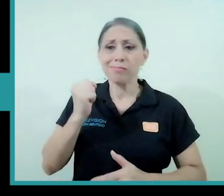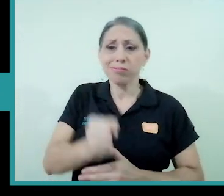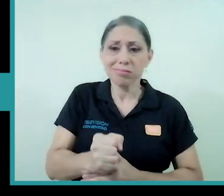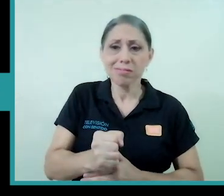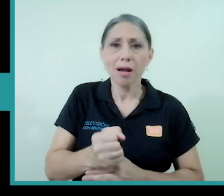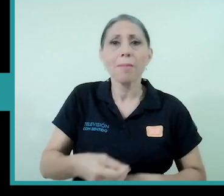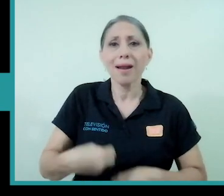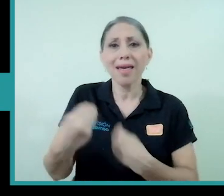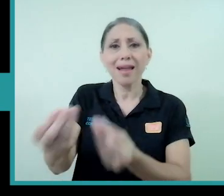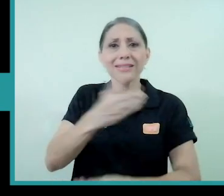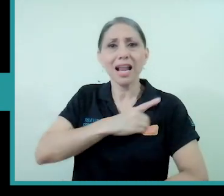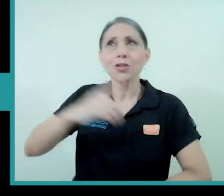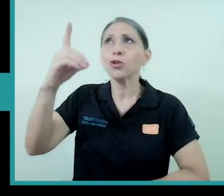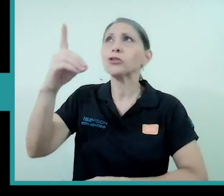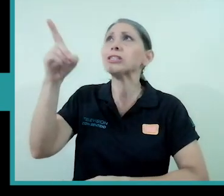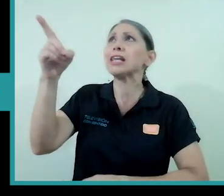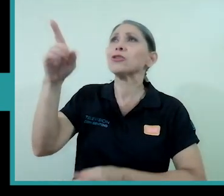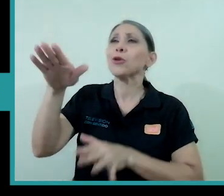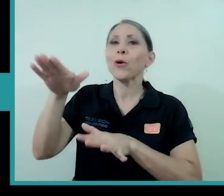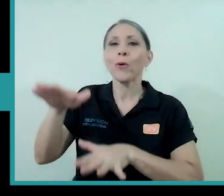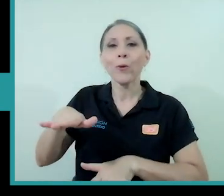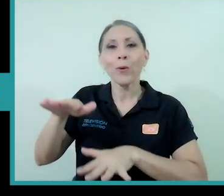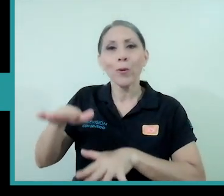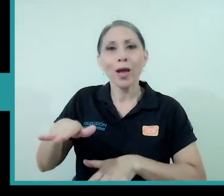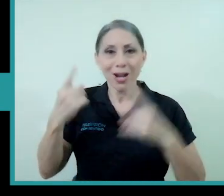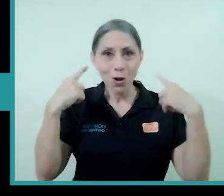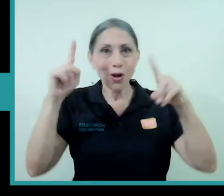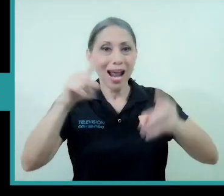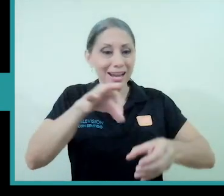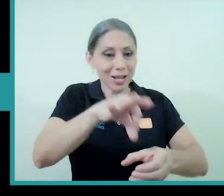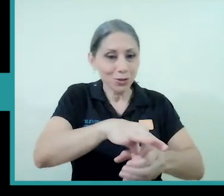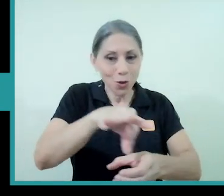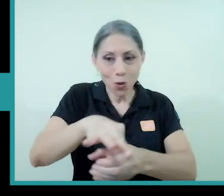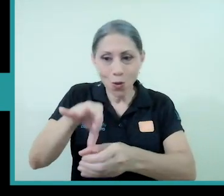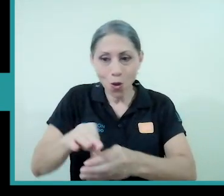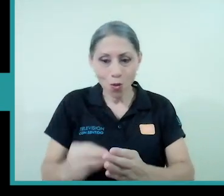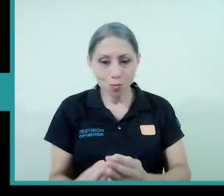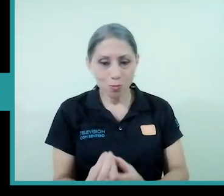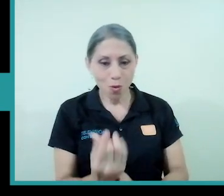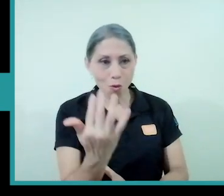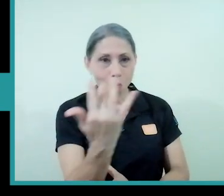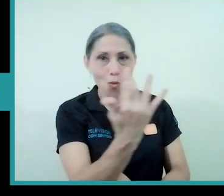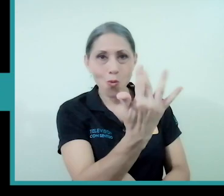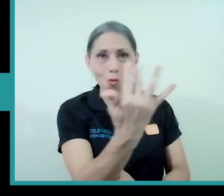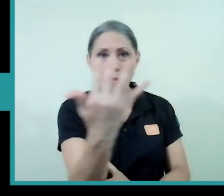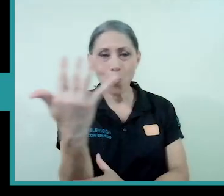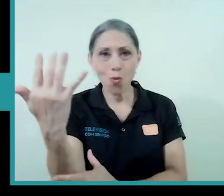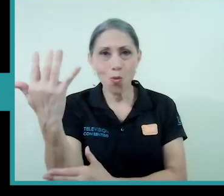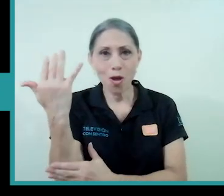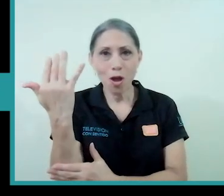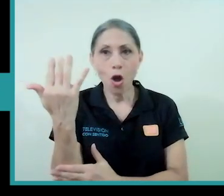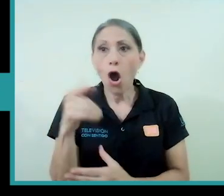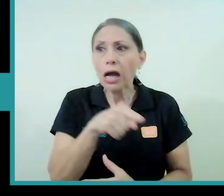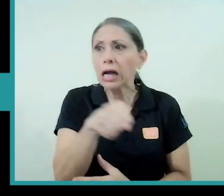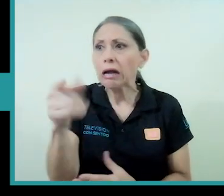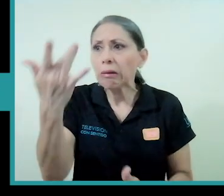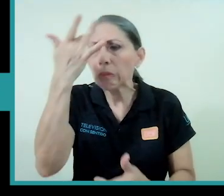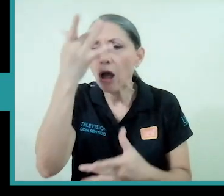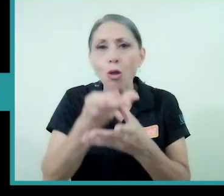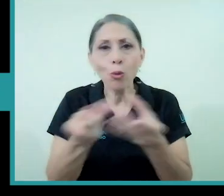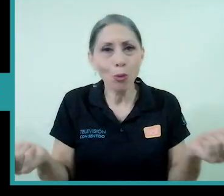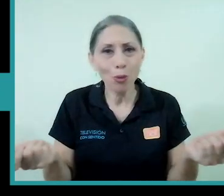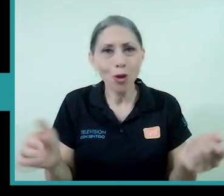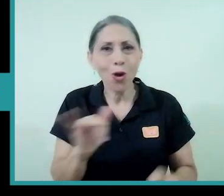y lograr que que las cosechas prosperen o que las plagas desaparezcan esto